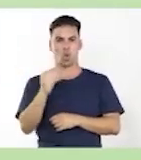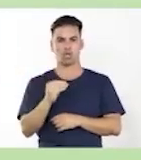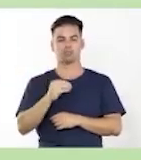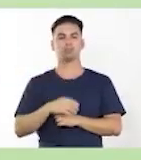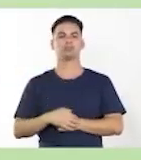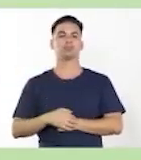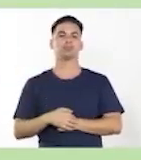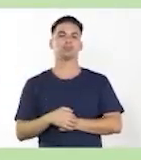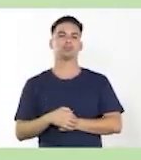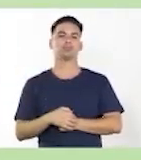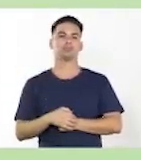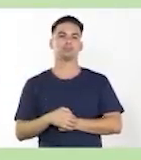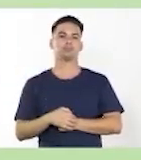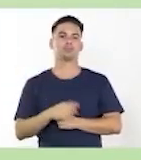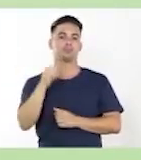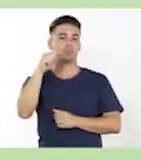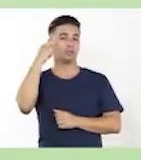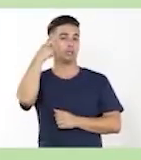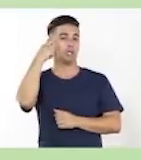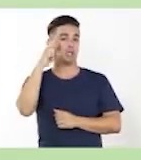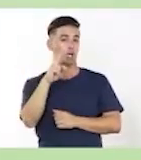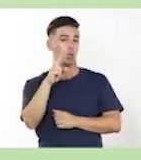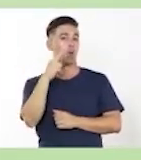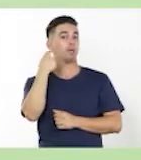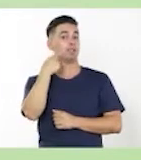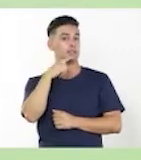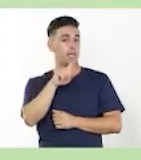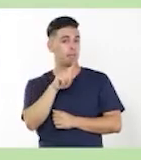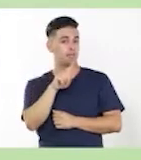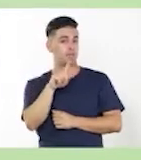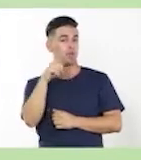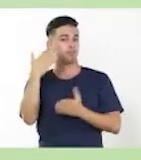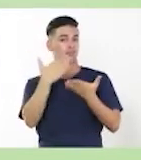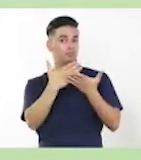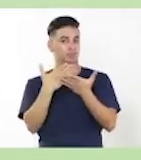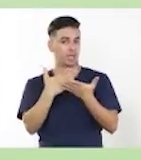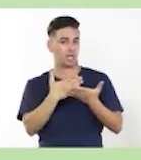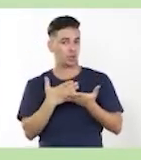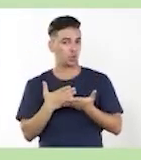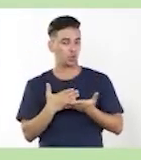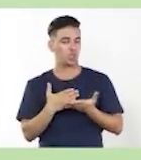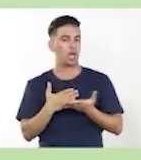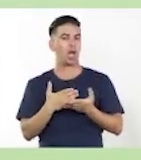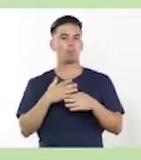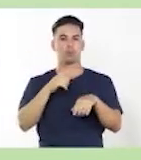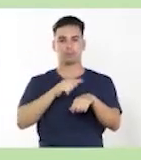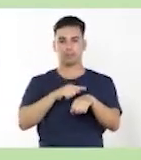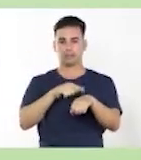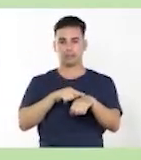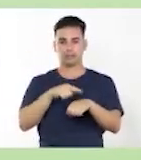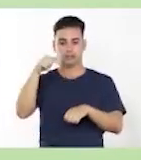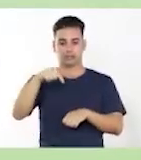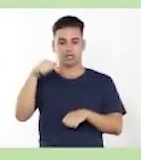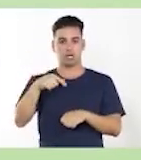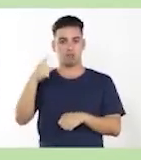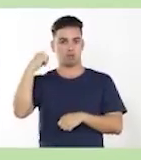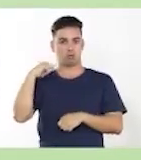Recuerden que también ya estudiamos todos estos tiempos, estos modos